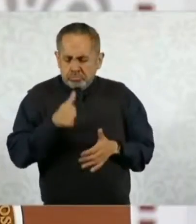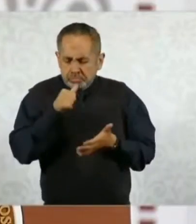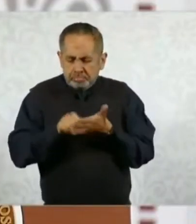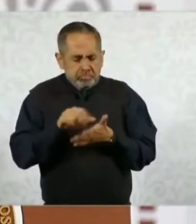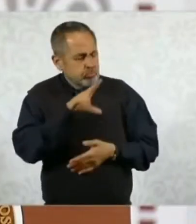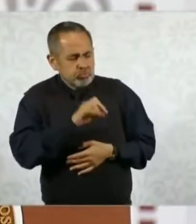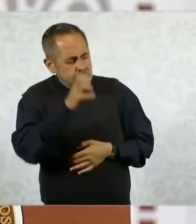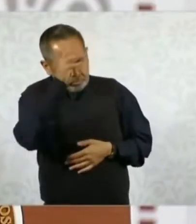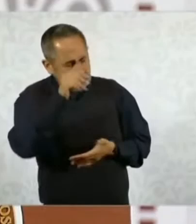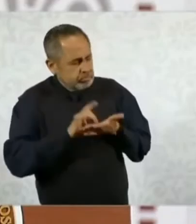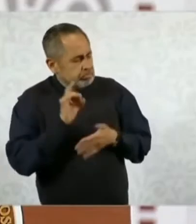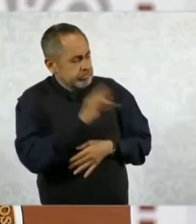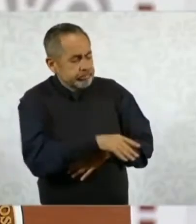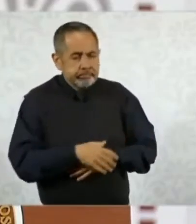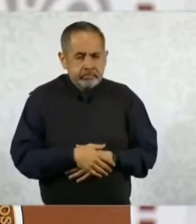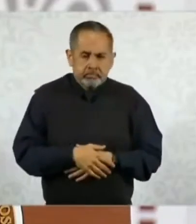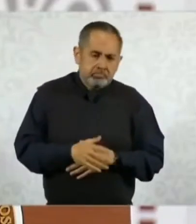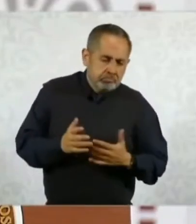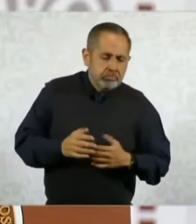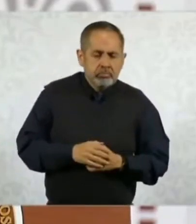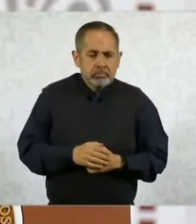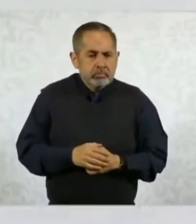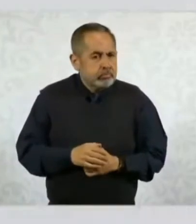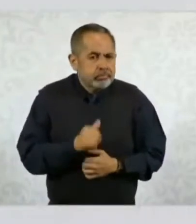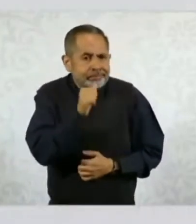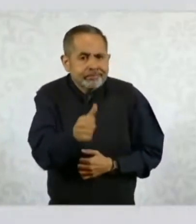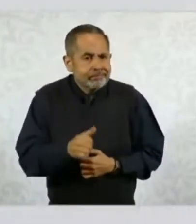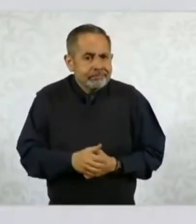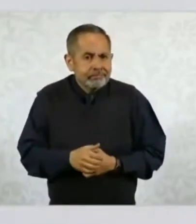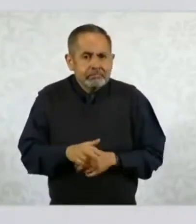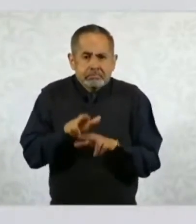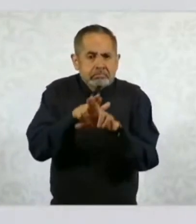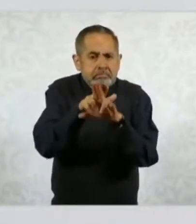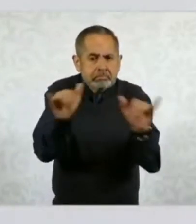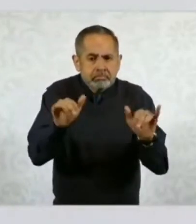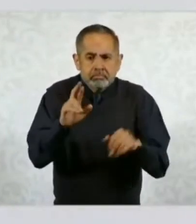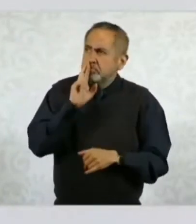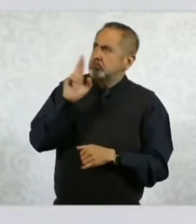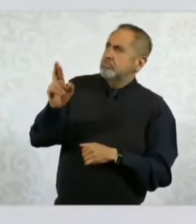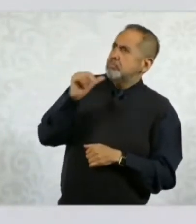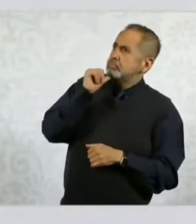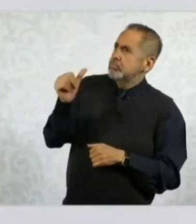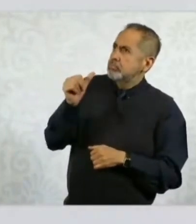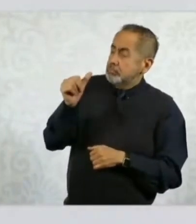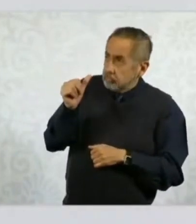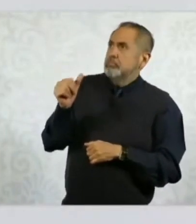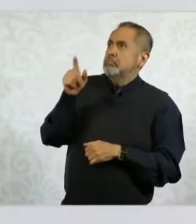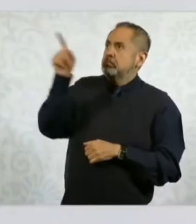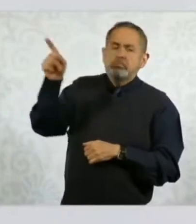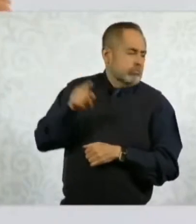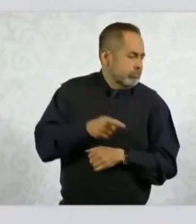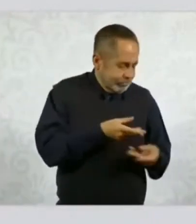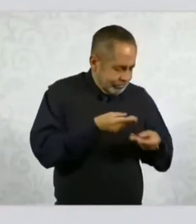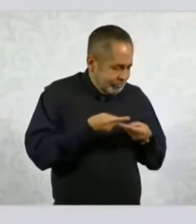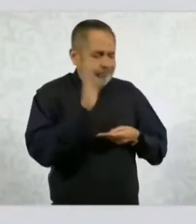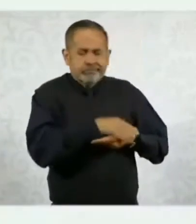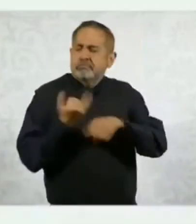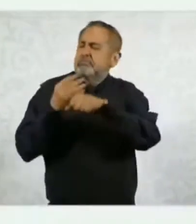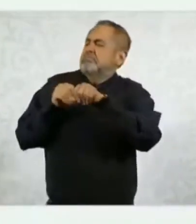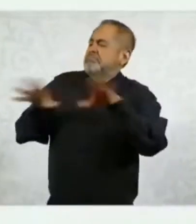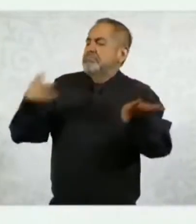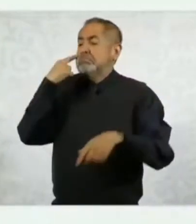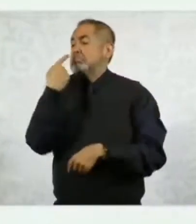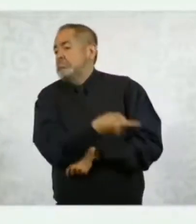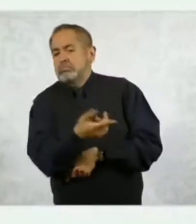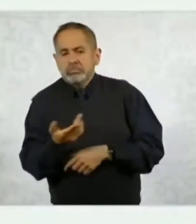El tema aquí es que no sólo no contesta, sino que se hace pública esa carta y después viene una campaña